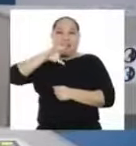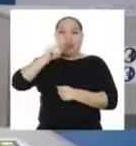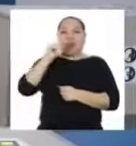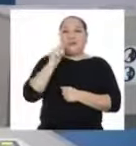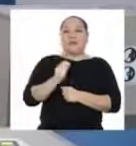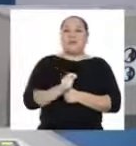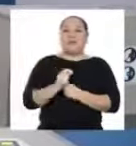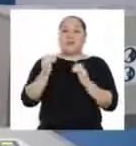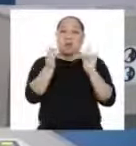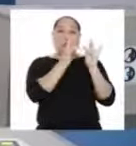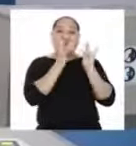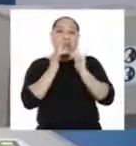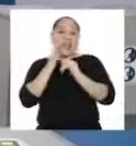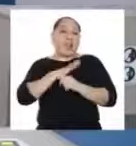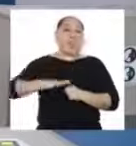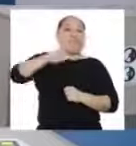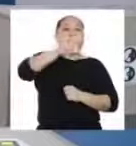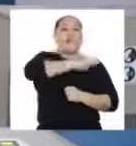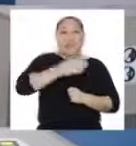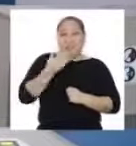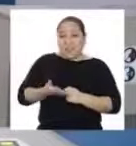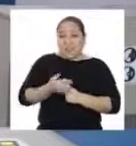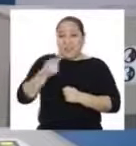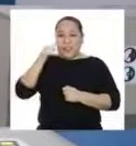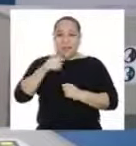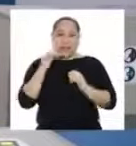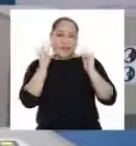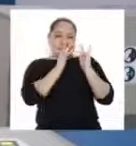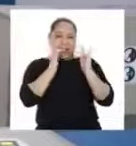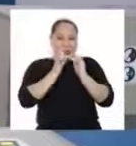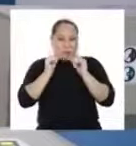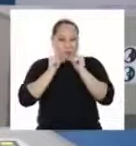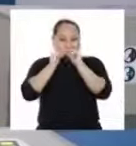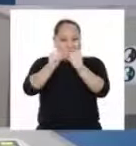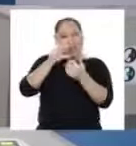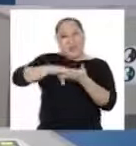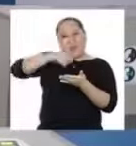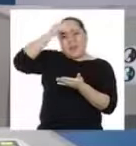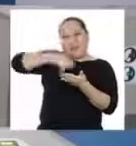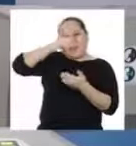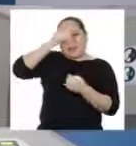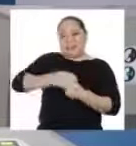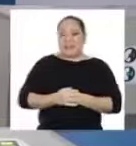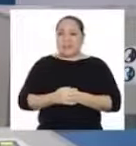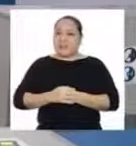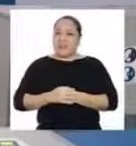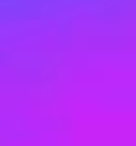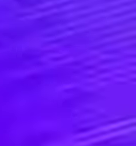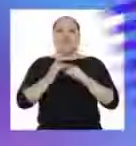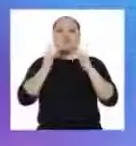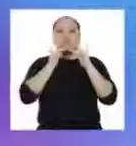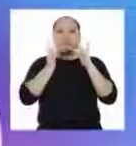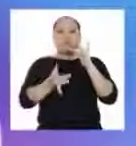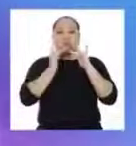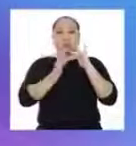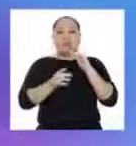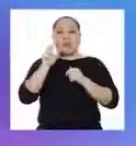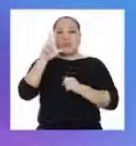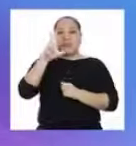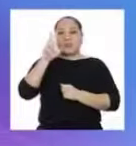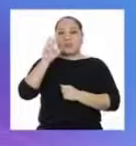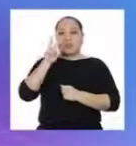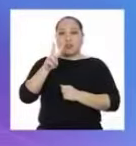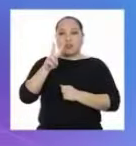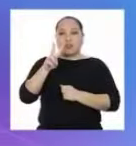con Macabot, para conectar a todas y todos a mi red para seguir aprendiendo. Cortando la